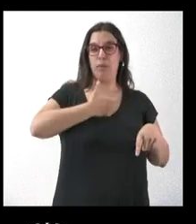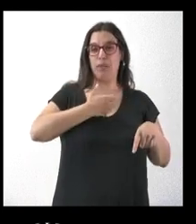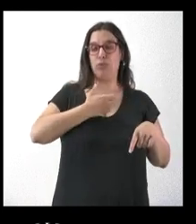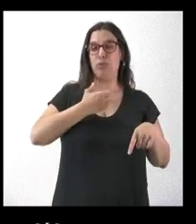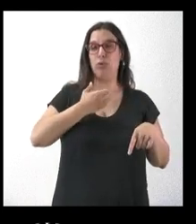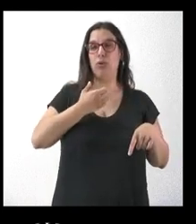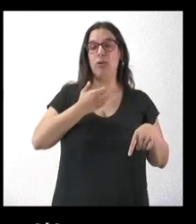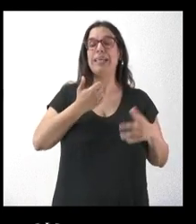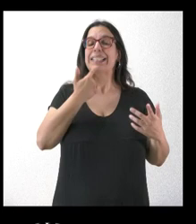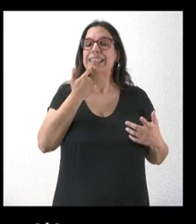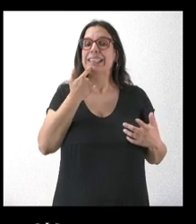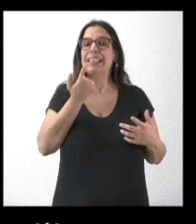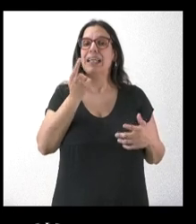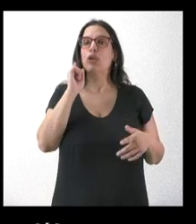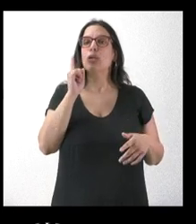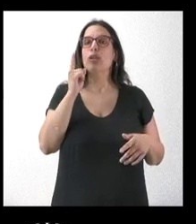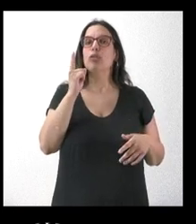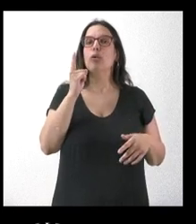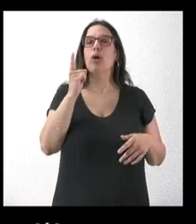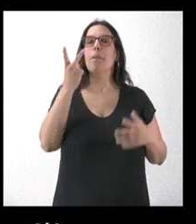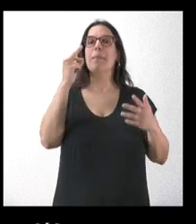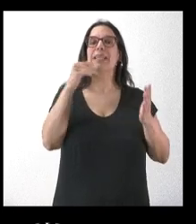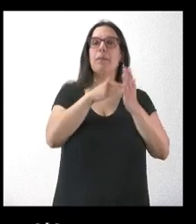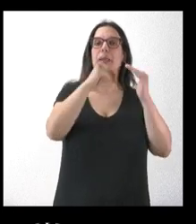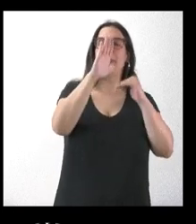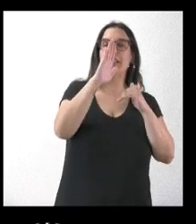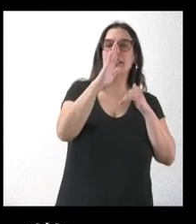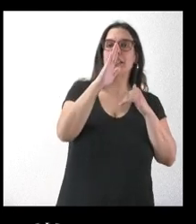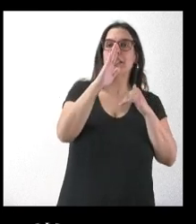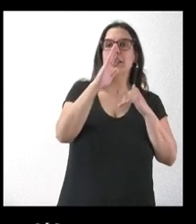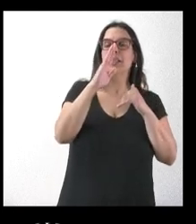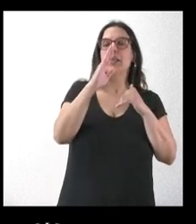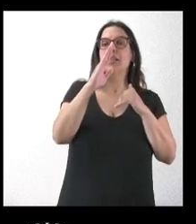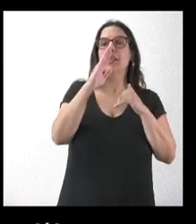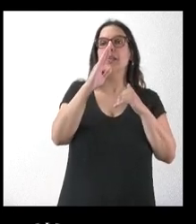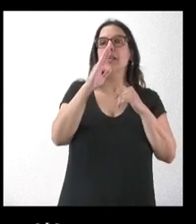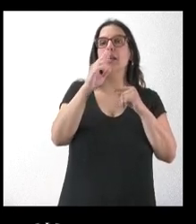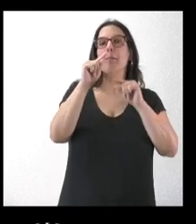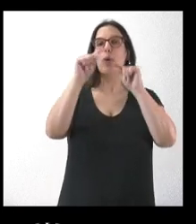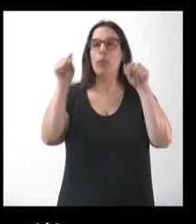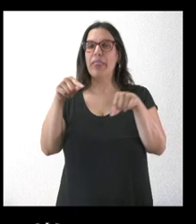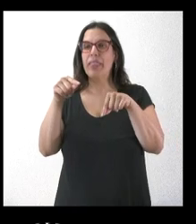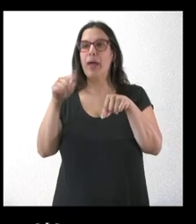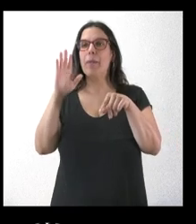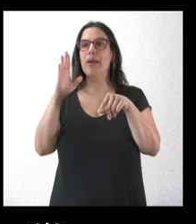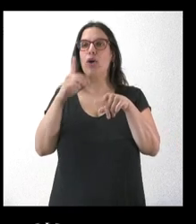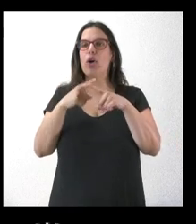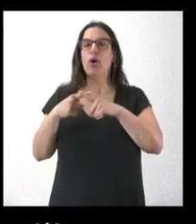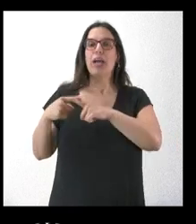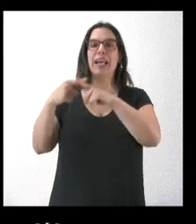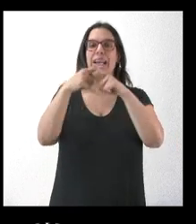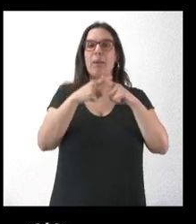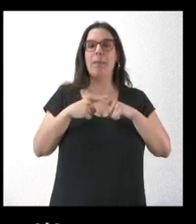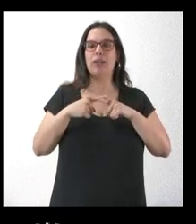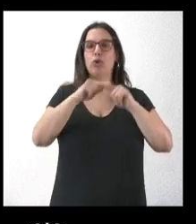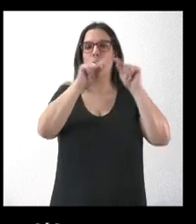es que aparece la cifra de más de 20.000 y la de provincias, pero no el reparto provincial de los 8 millones.